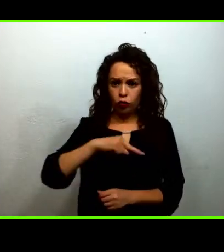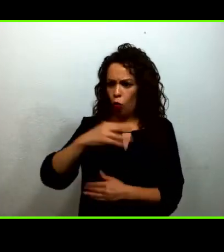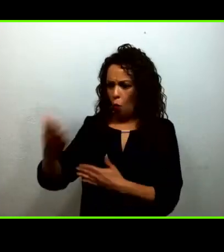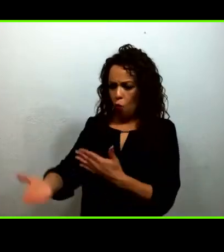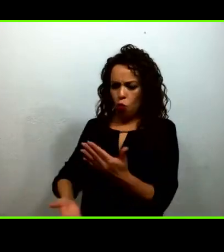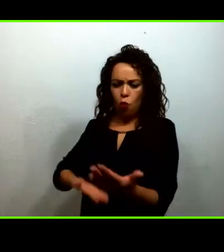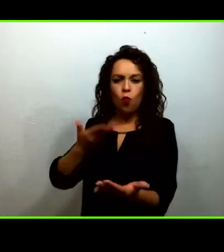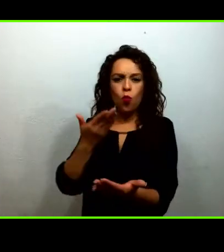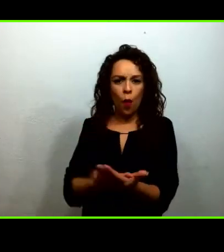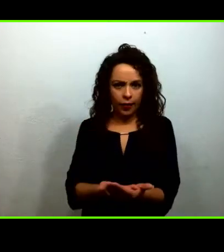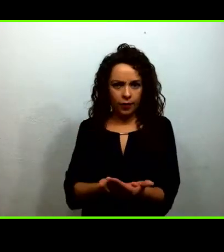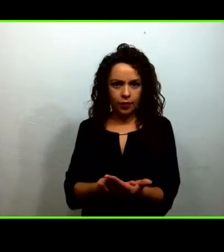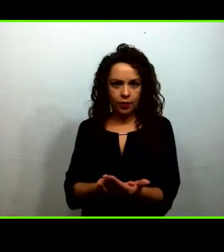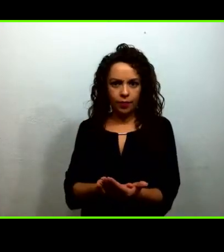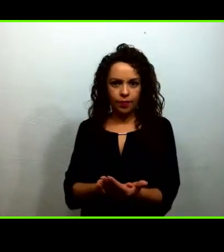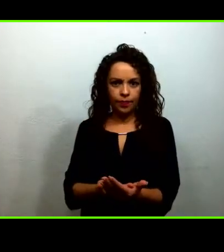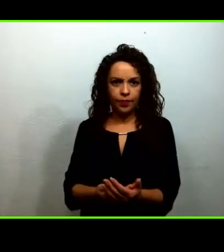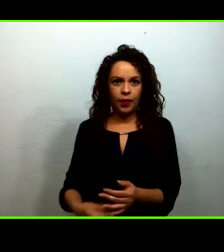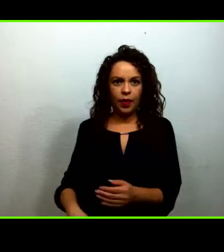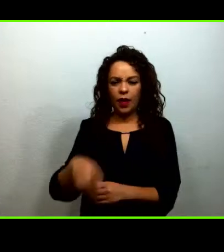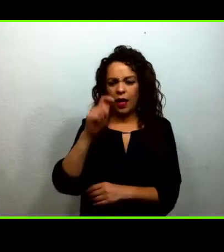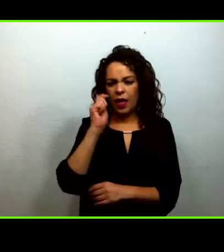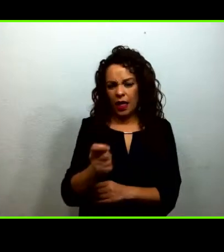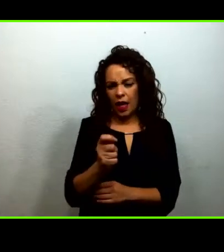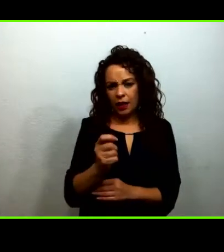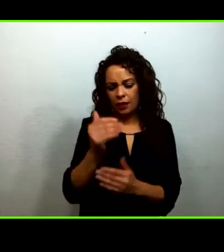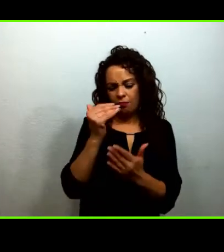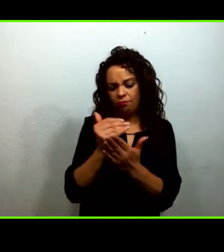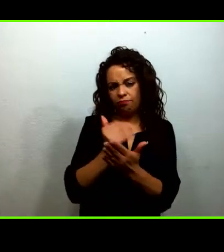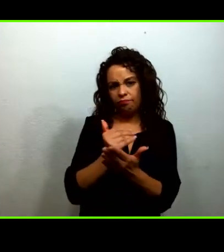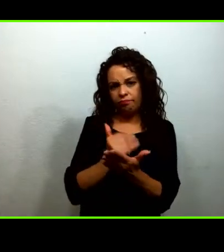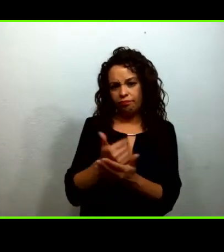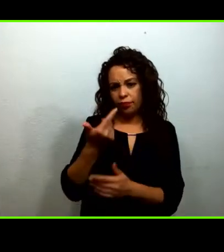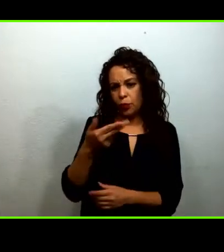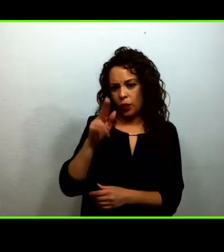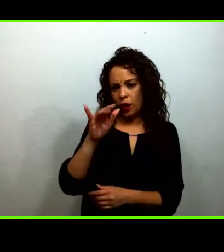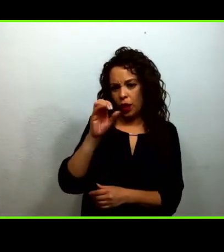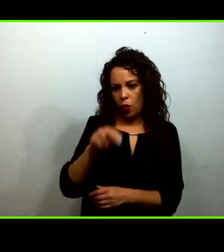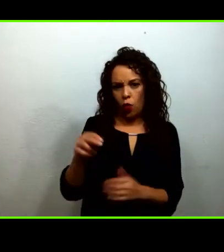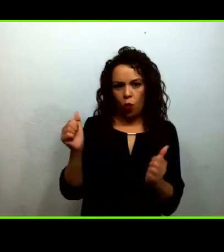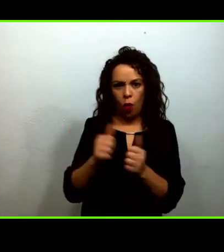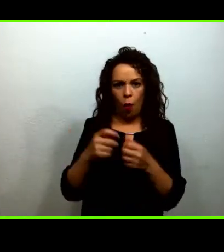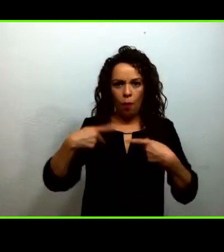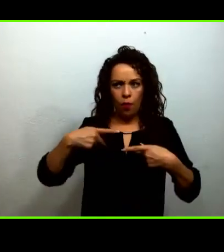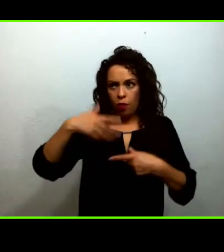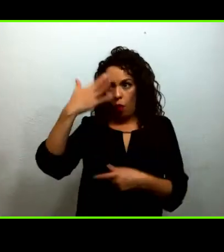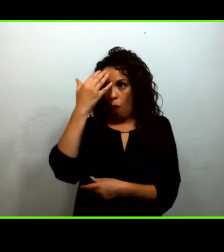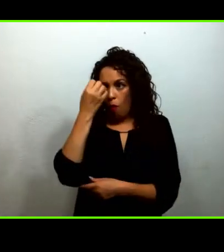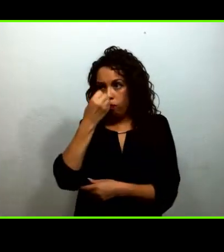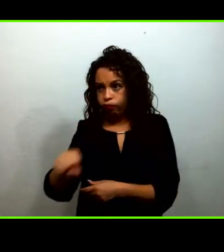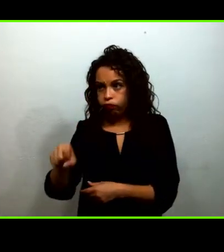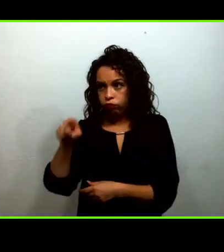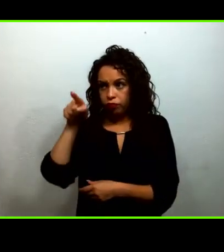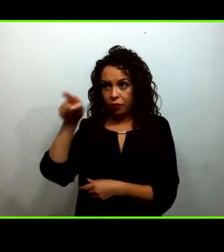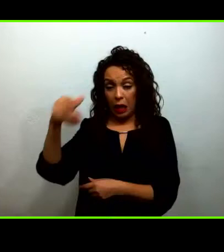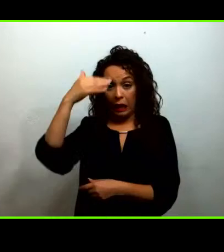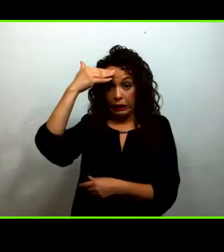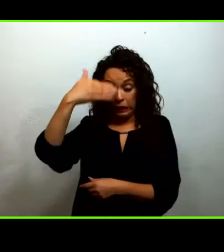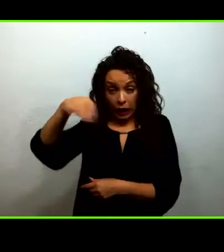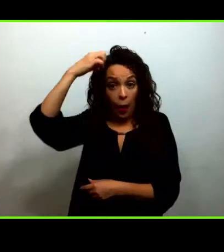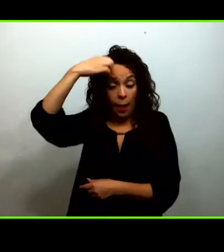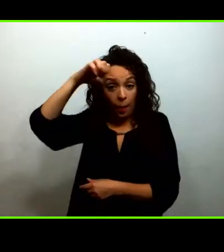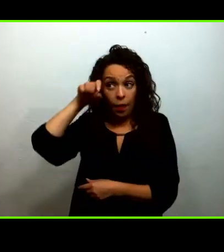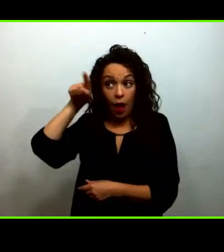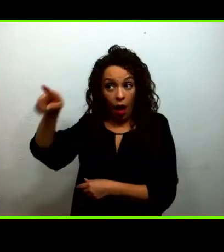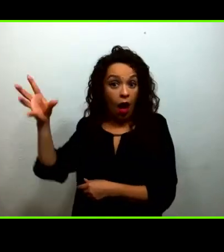a un guión perfectamente diseñado con profesionales de la radio que lo condujeran íbamos a